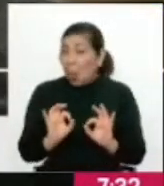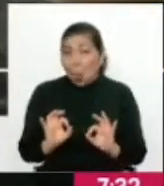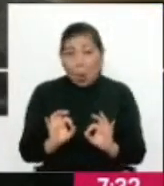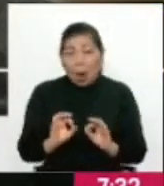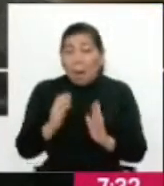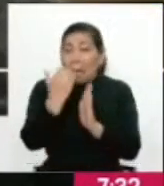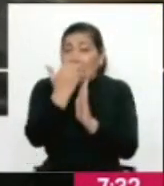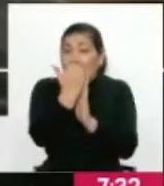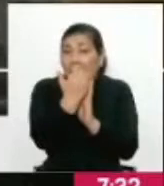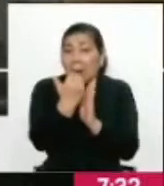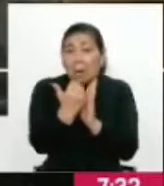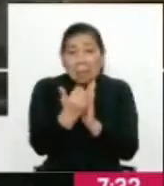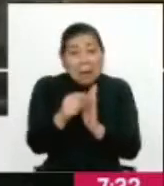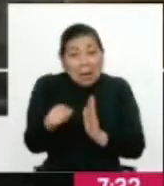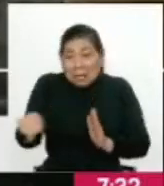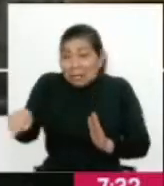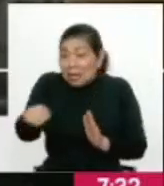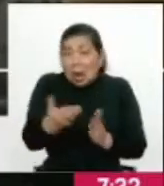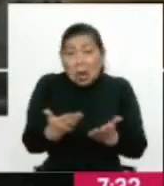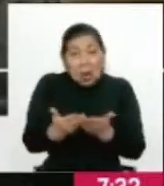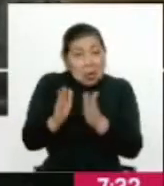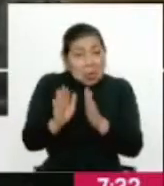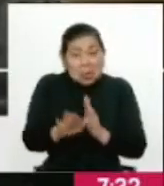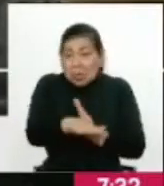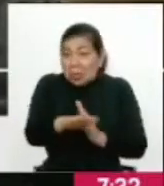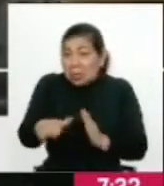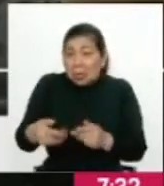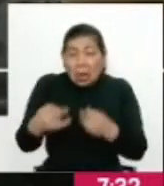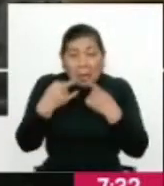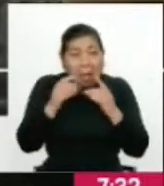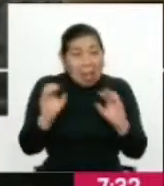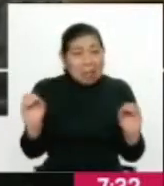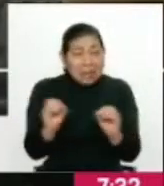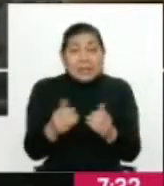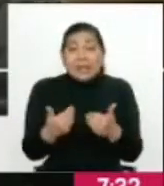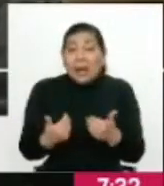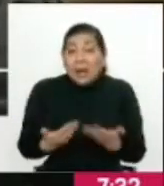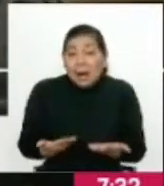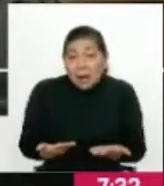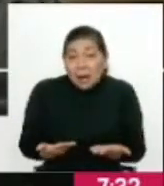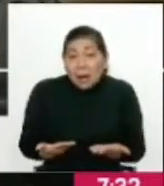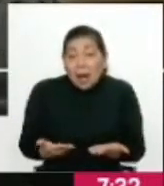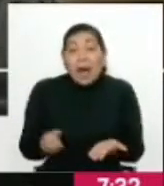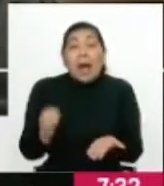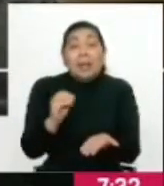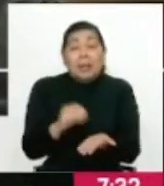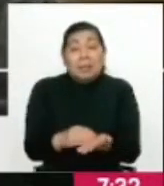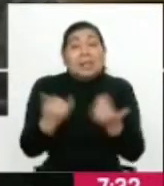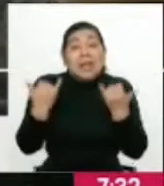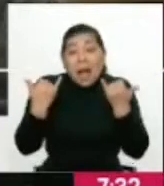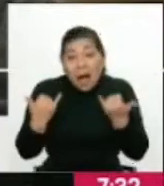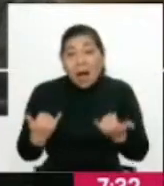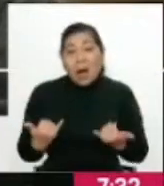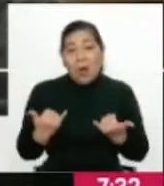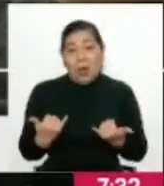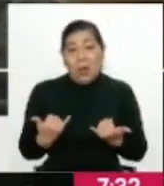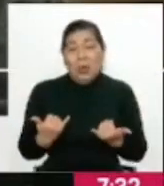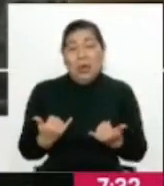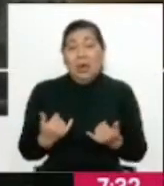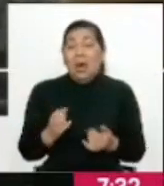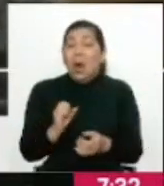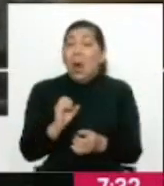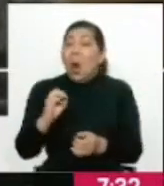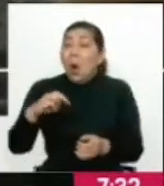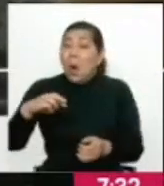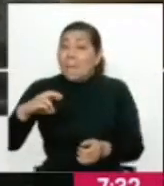Siguieron disminuyendo y ahí está. O los mandatos obligatorios no tienen, además, en este momento, en tiempos de Omicron